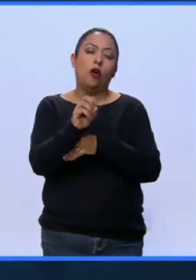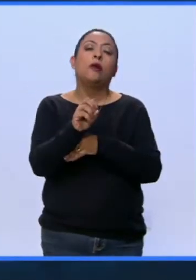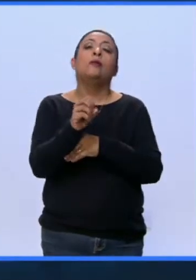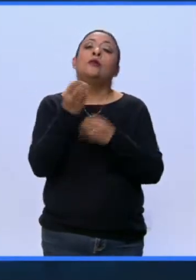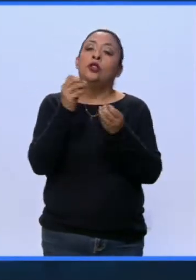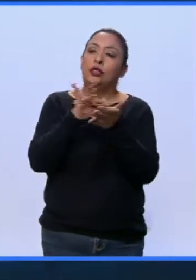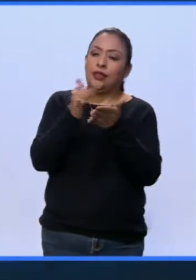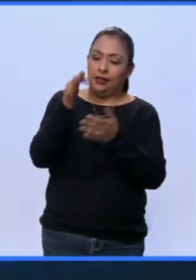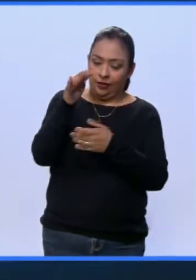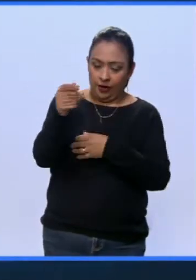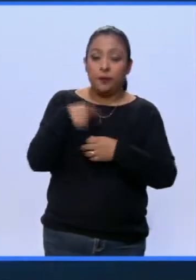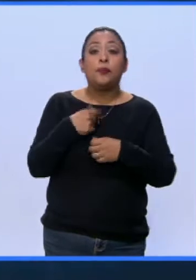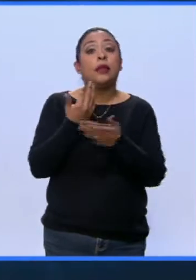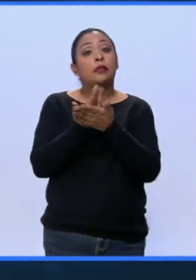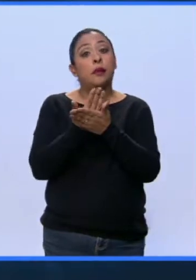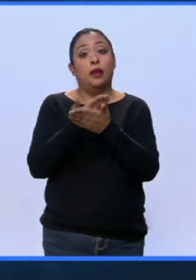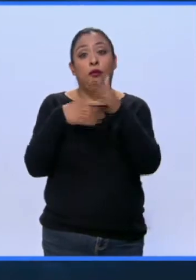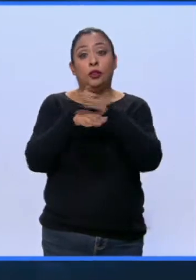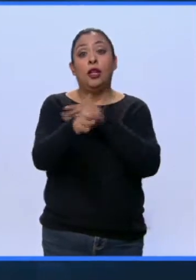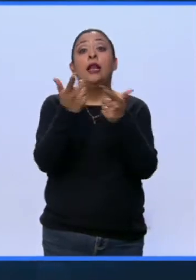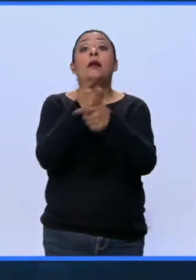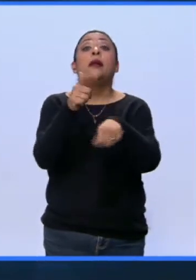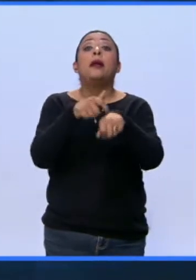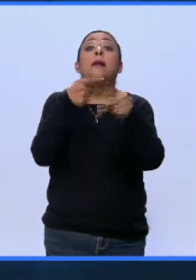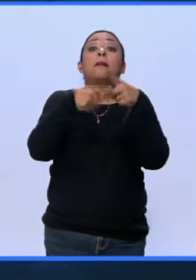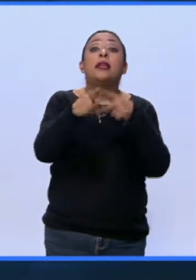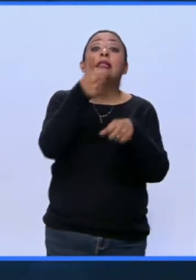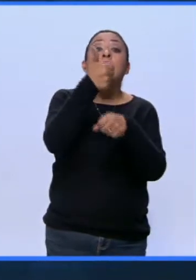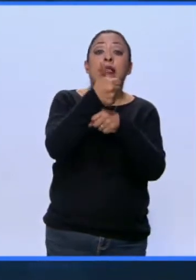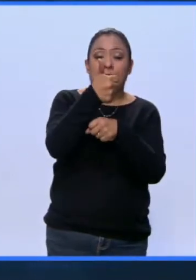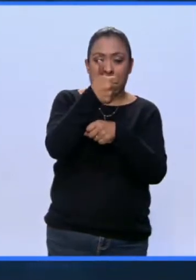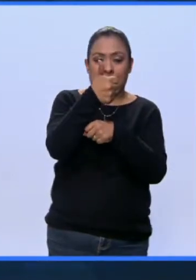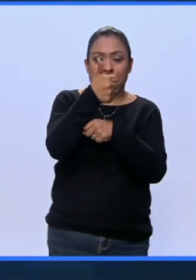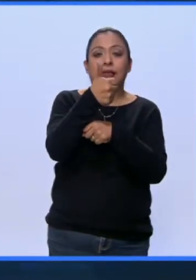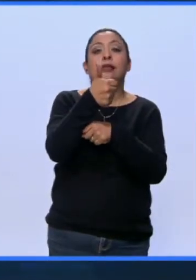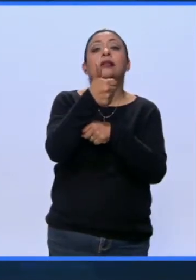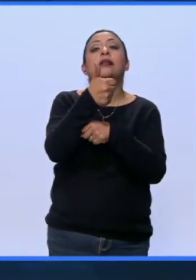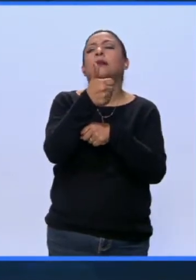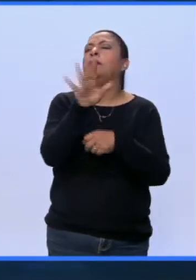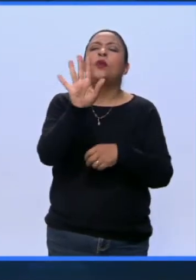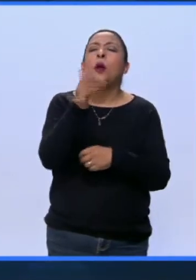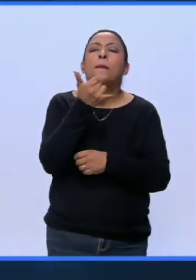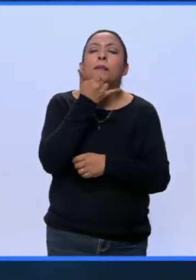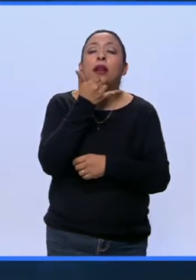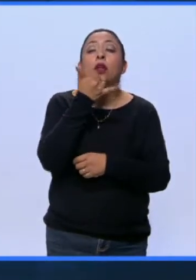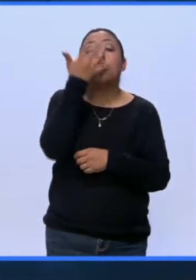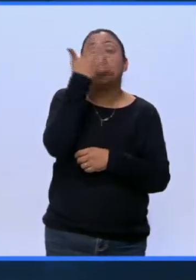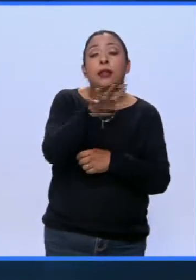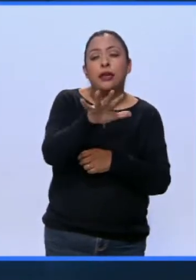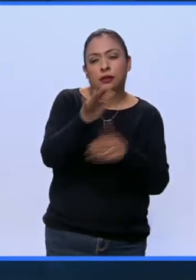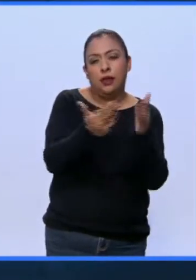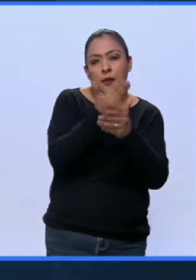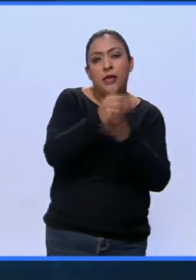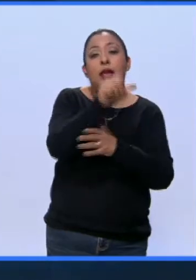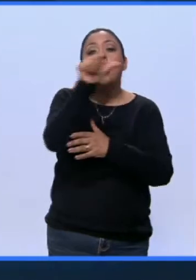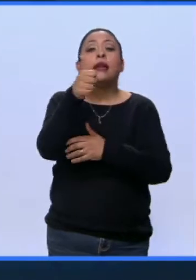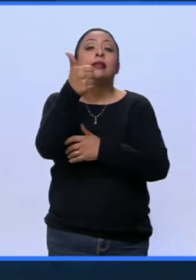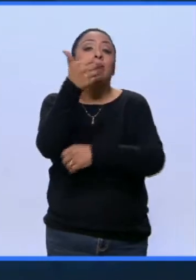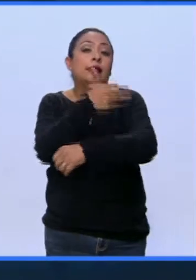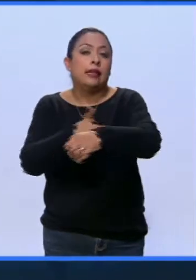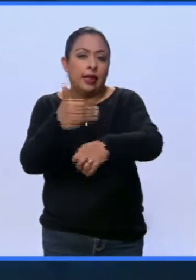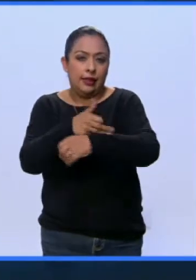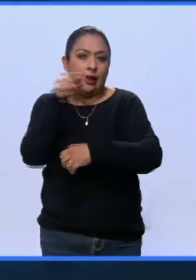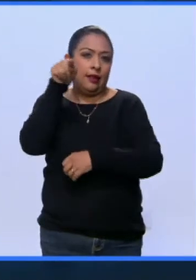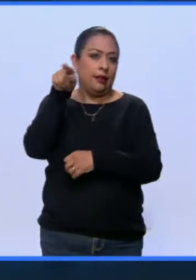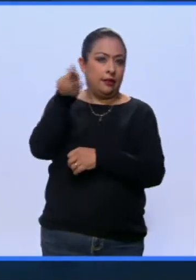por ser Los esperamos a todos. Es entrada libre. ¿A partir de las? De las seis. De las seis. De las seis. Perdón, de las diez de la mañana a las seis de la De diez de la mañana a las de la